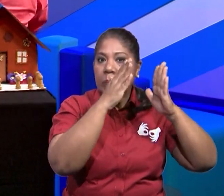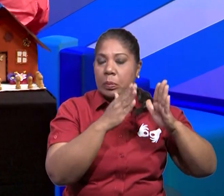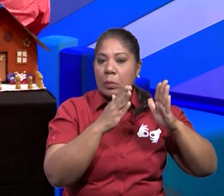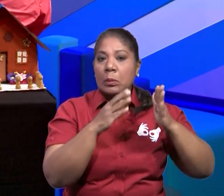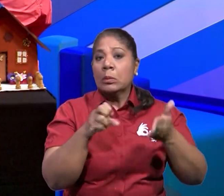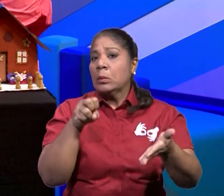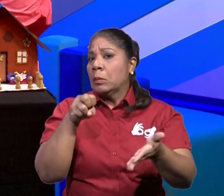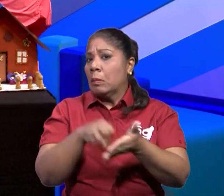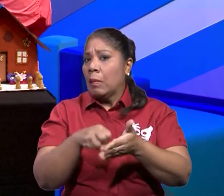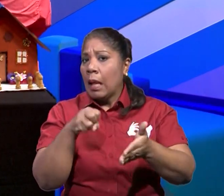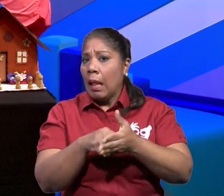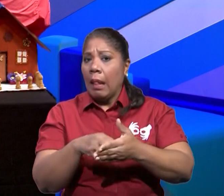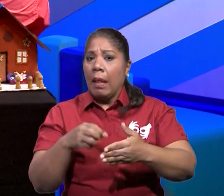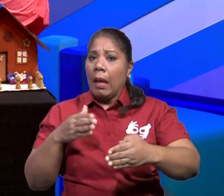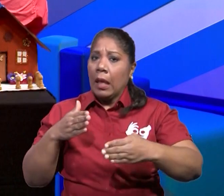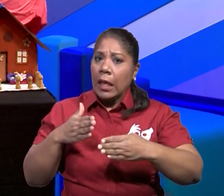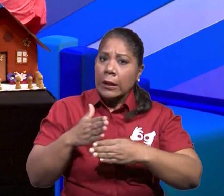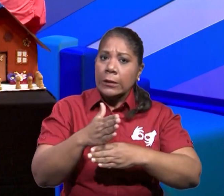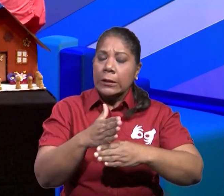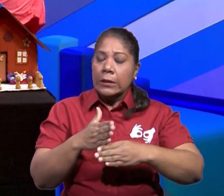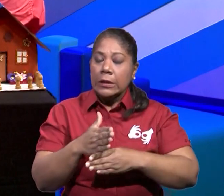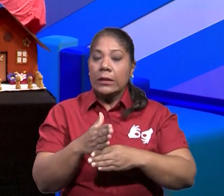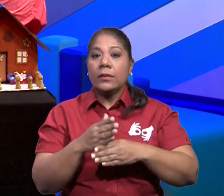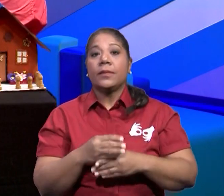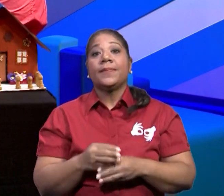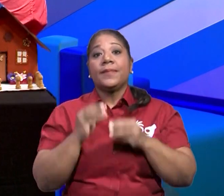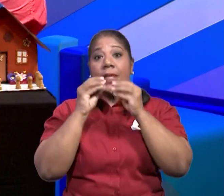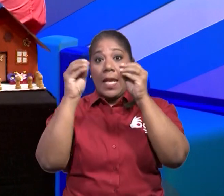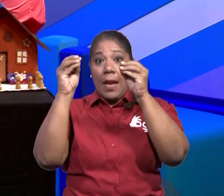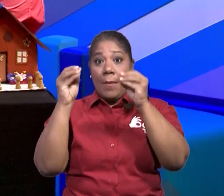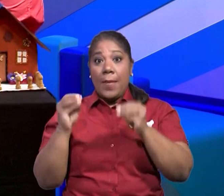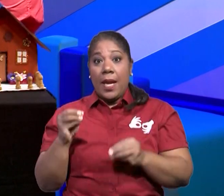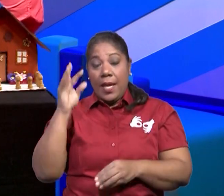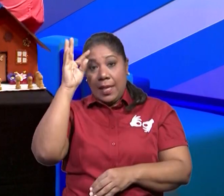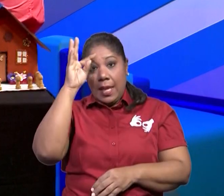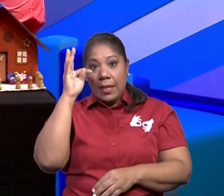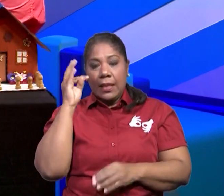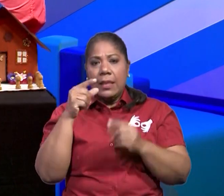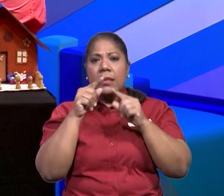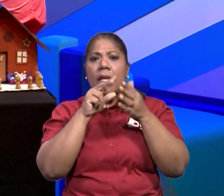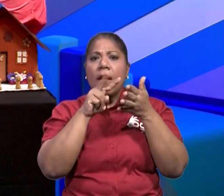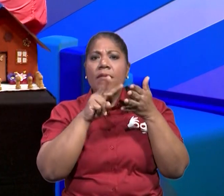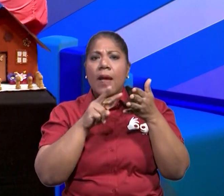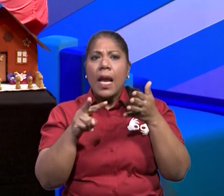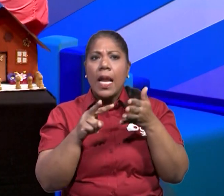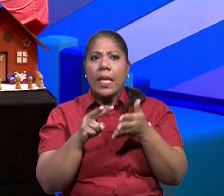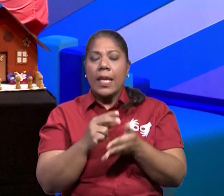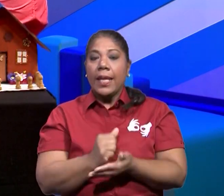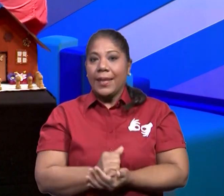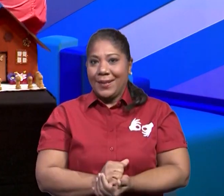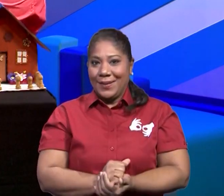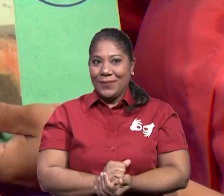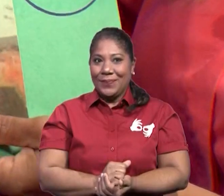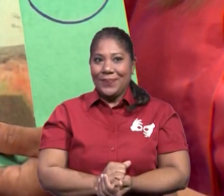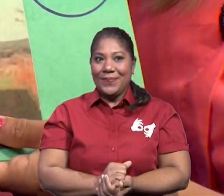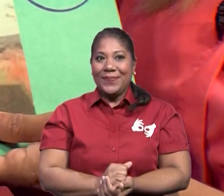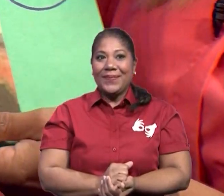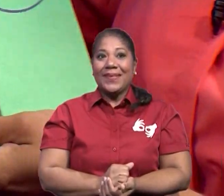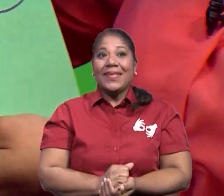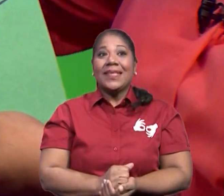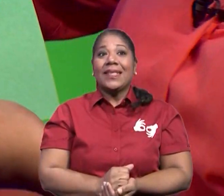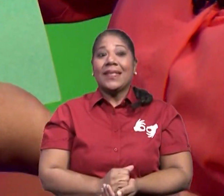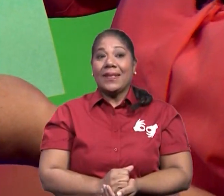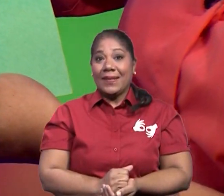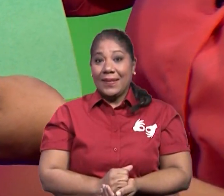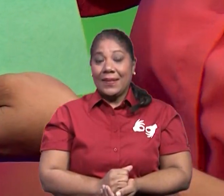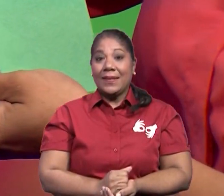vamos a ver aquí. Usted me va a leer la oración y va a decir cuál es el tipo de casa que está allí. Bien, la